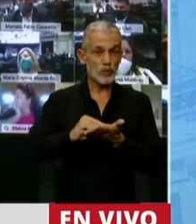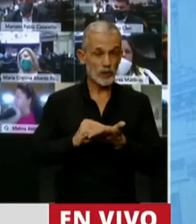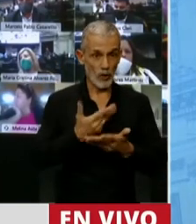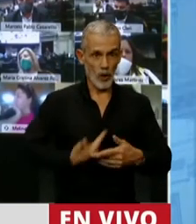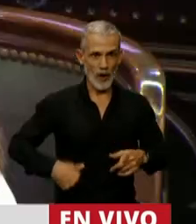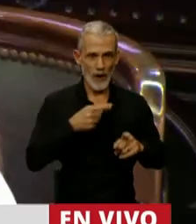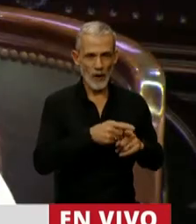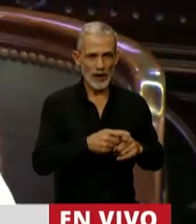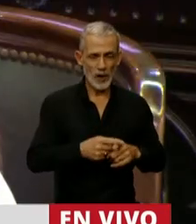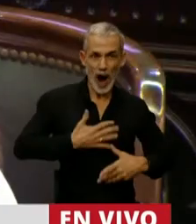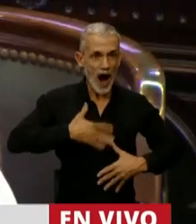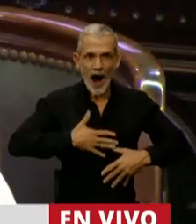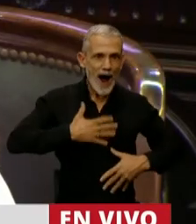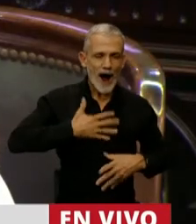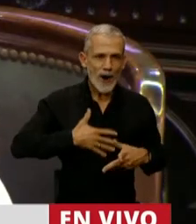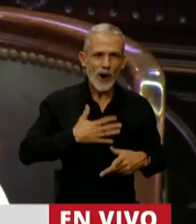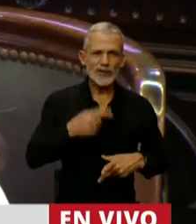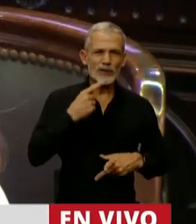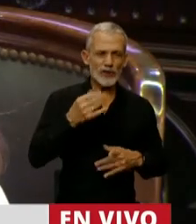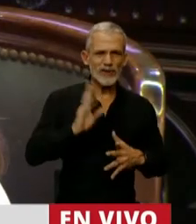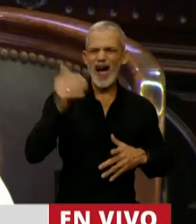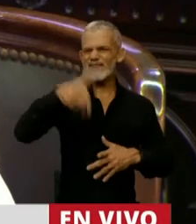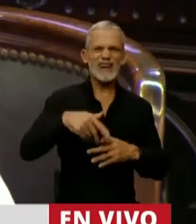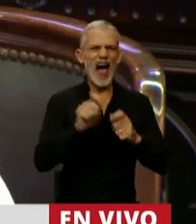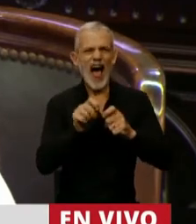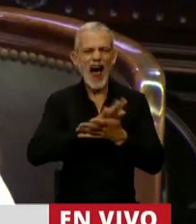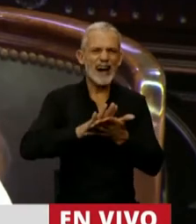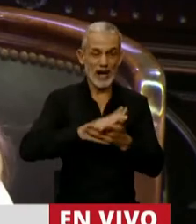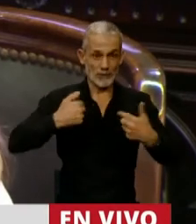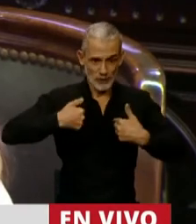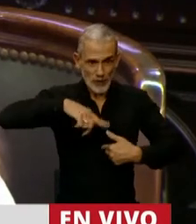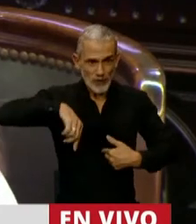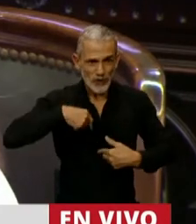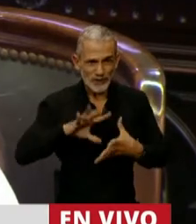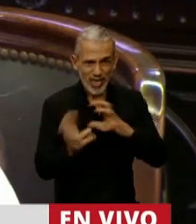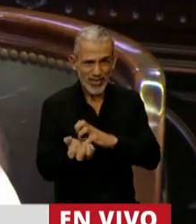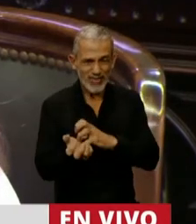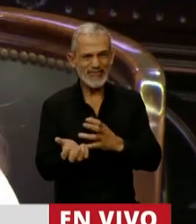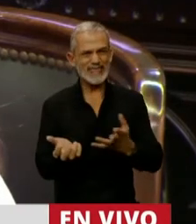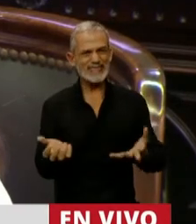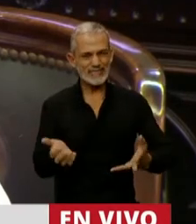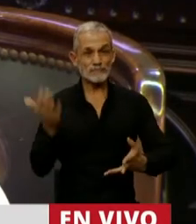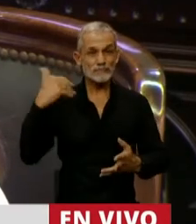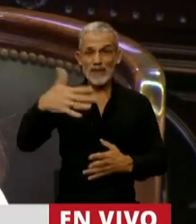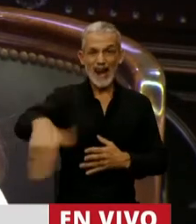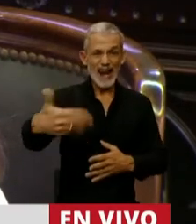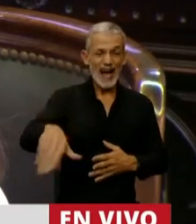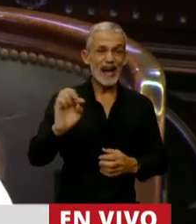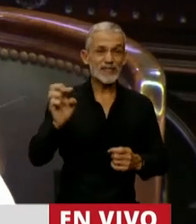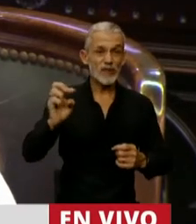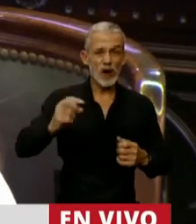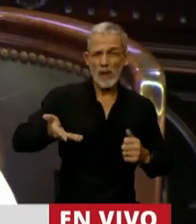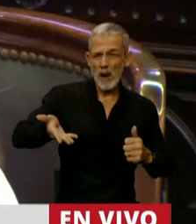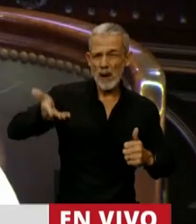oficialistas eufóricos, diciendo que venían a reparar lo que nosotros destruimos, mientras en la calle el dólar